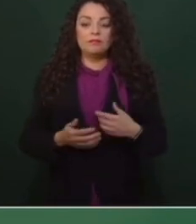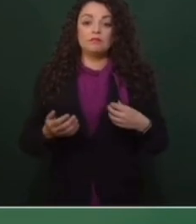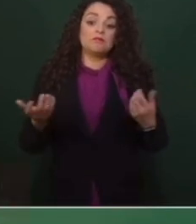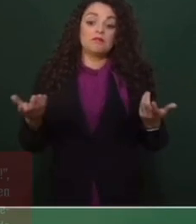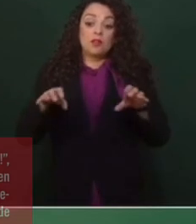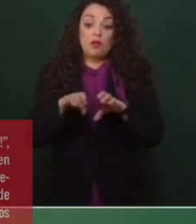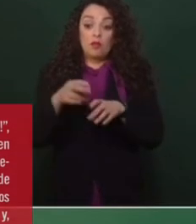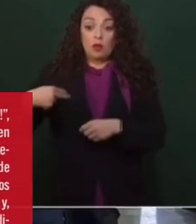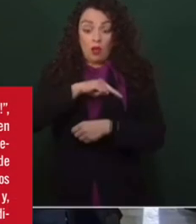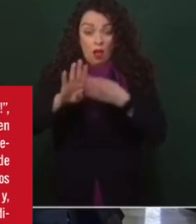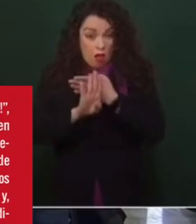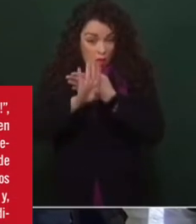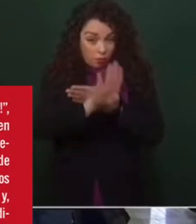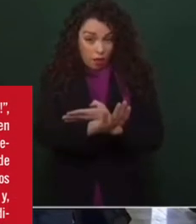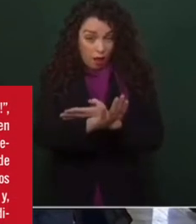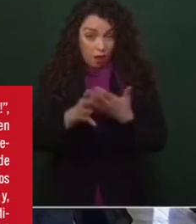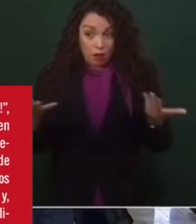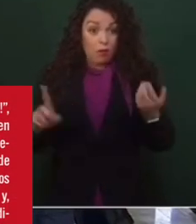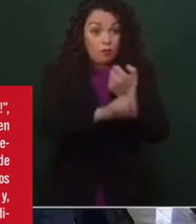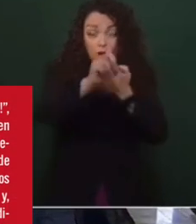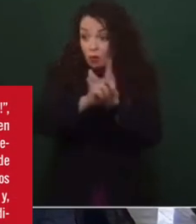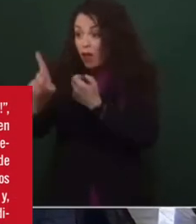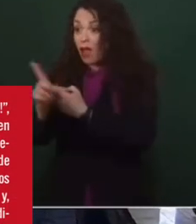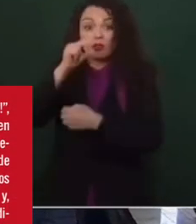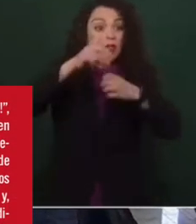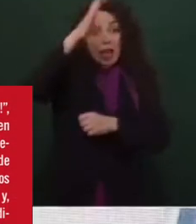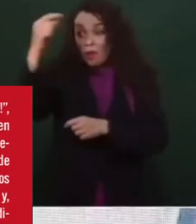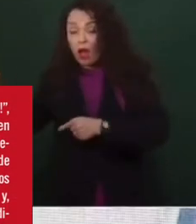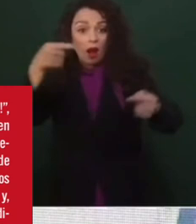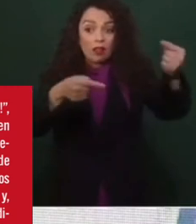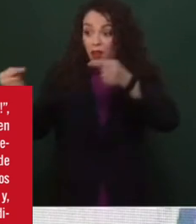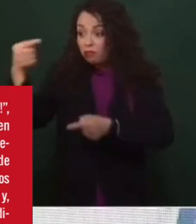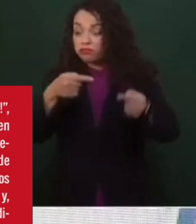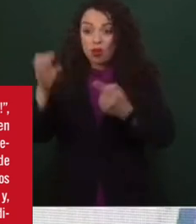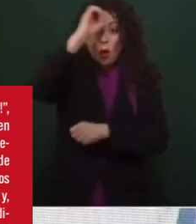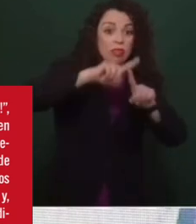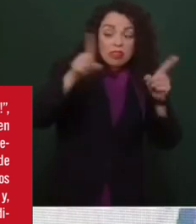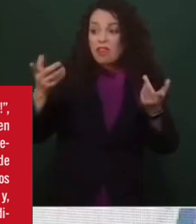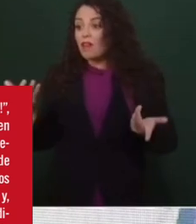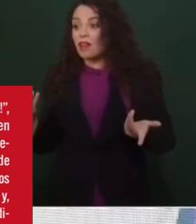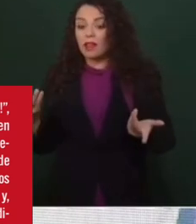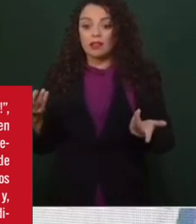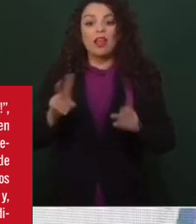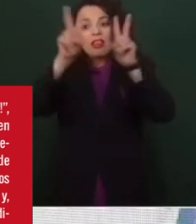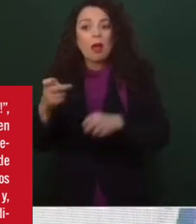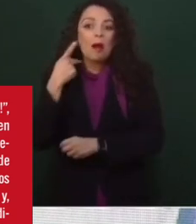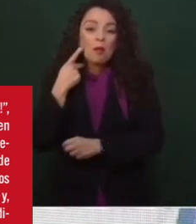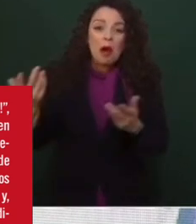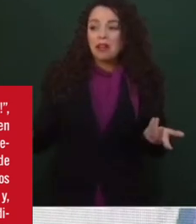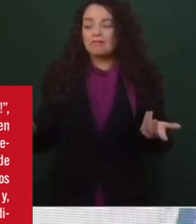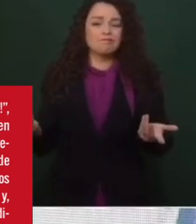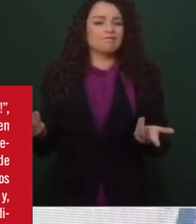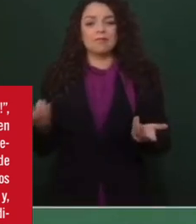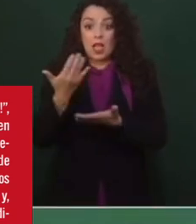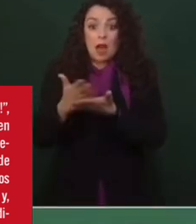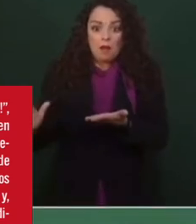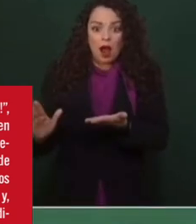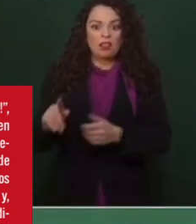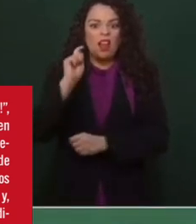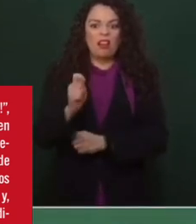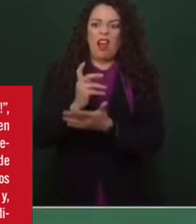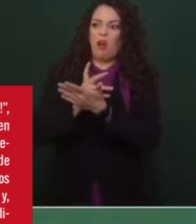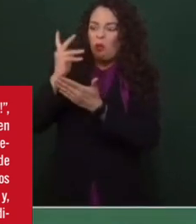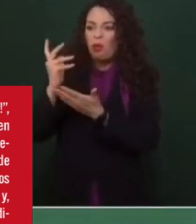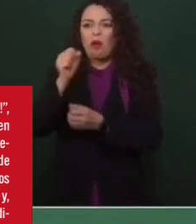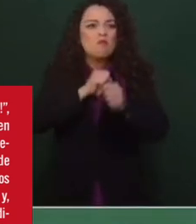evitar que haya diferencias, que haya distintos puntos de vista que haya confrontación política y que además haya escándalos